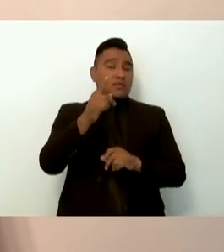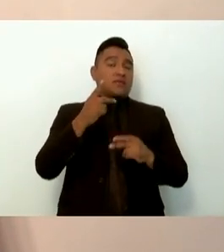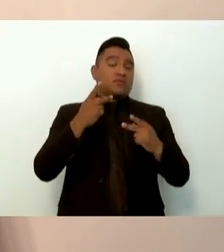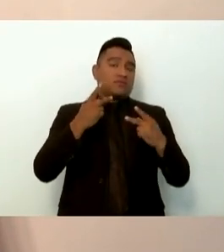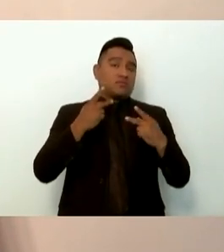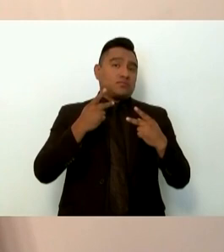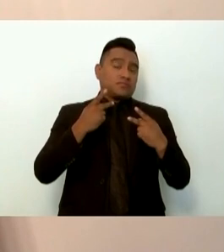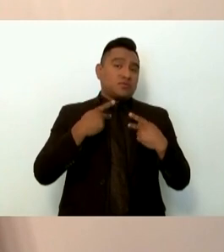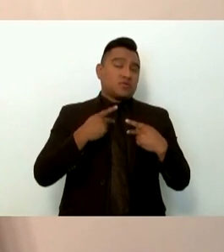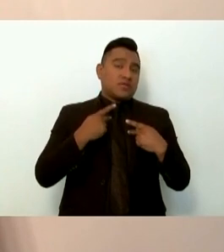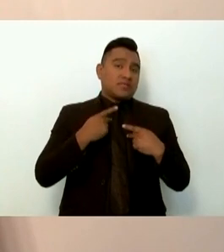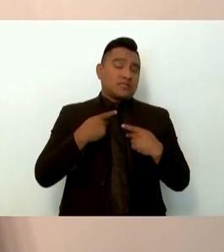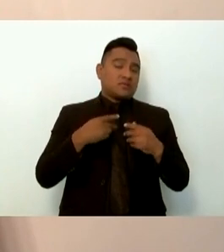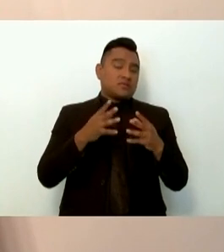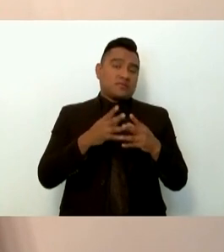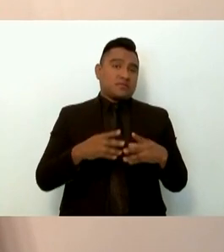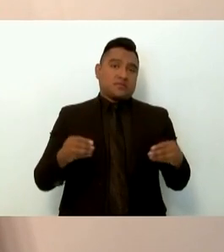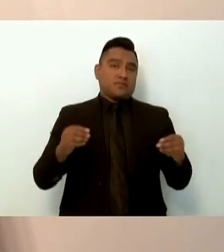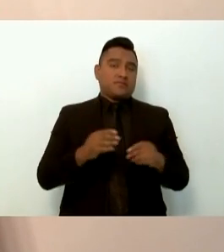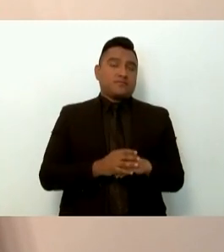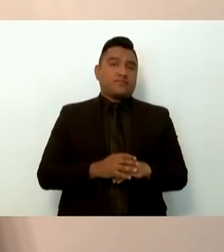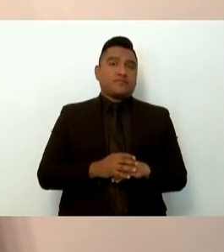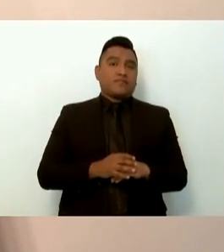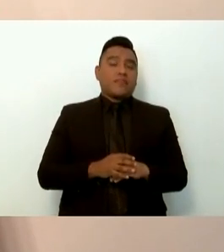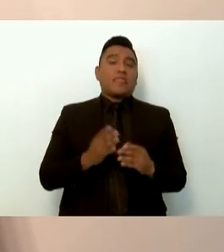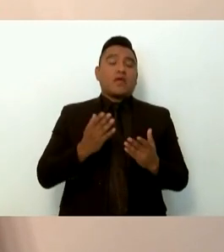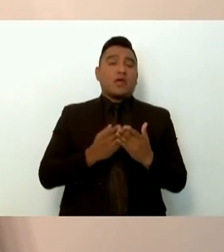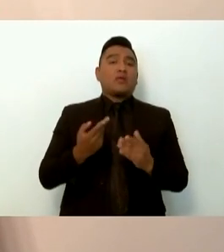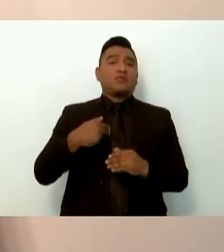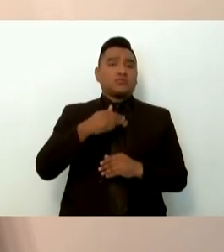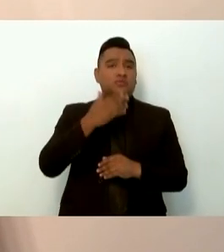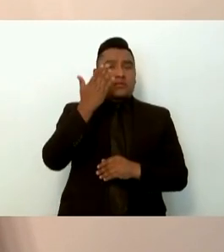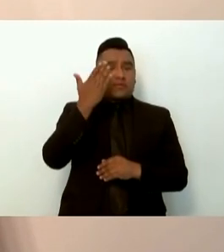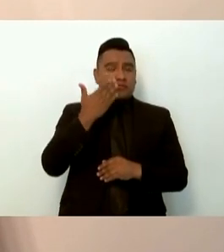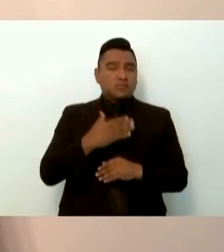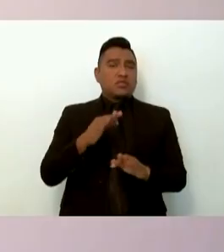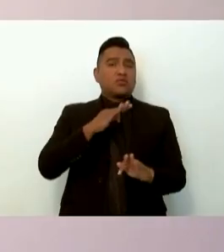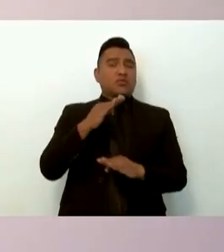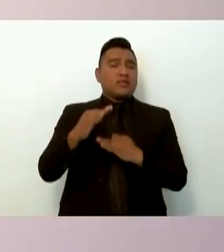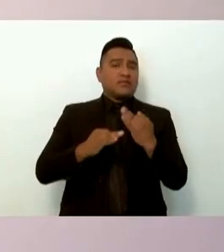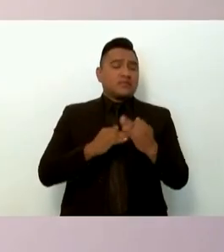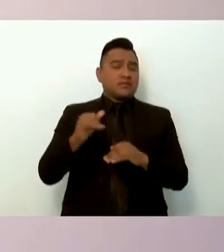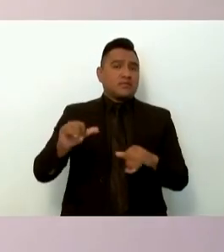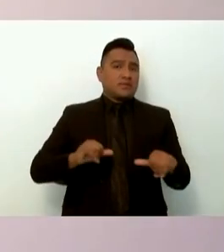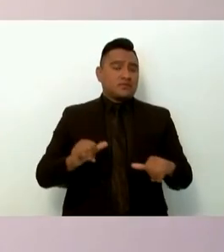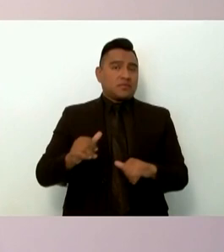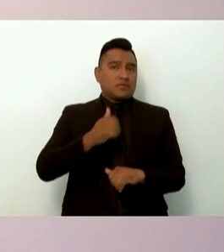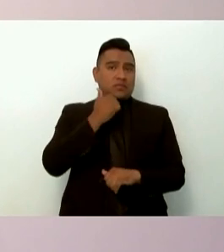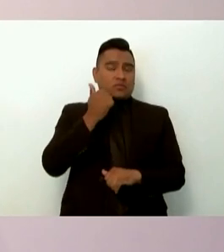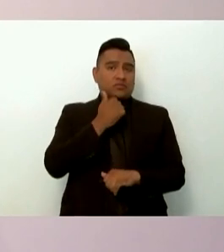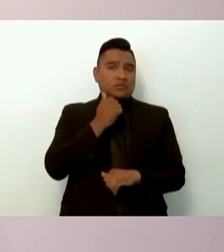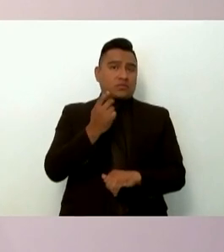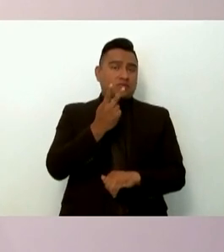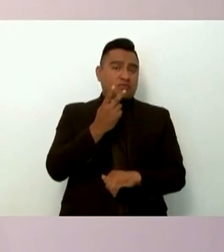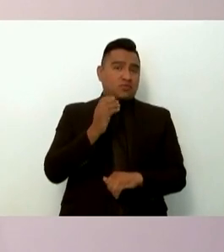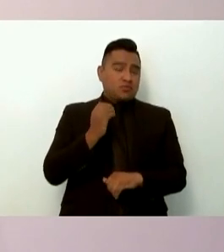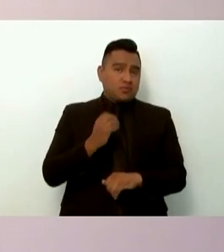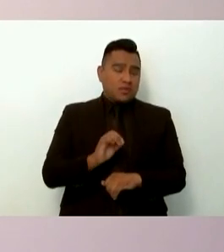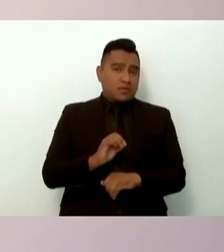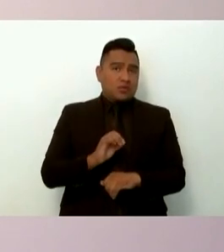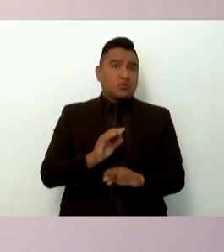Tenemos el caso también de las acciones de los estudiantes en el marco de las movilizaciones de 2 de octubre que eran totalmente